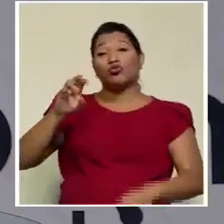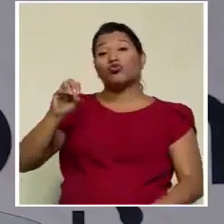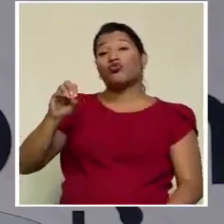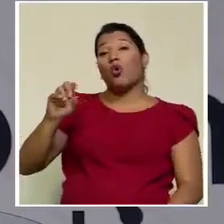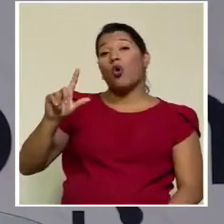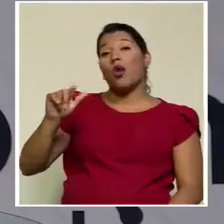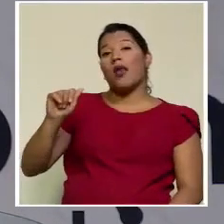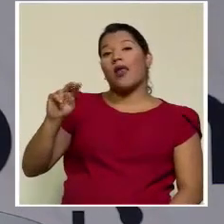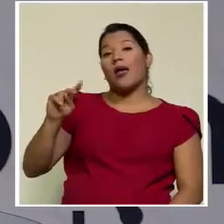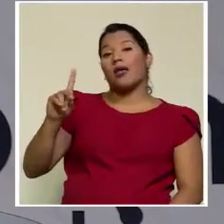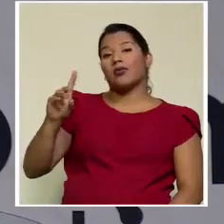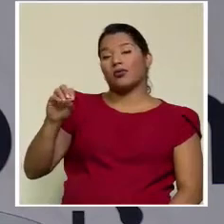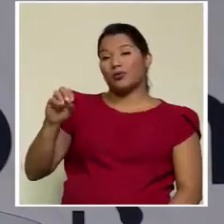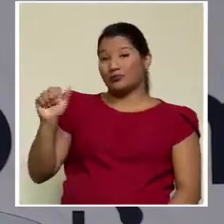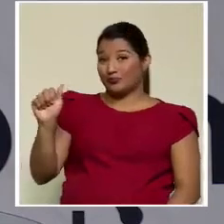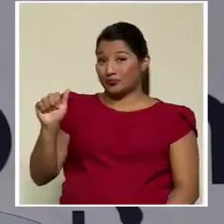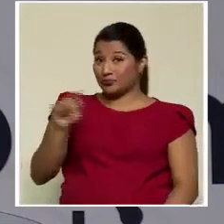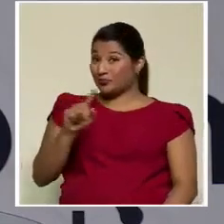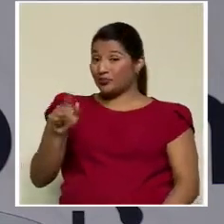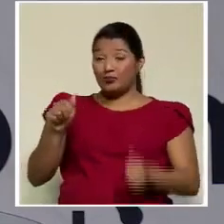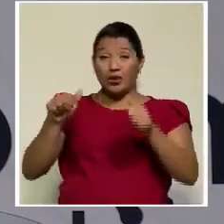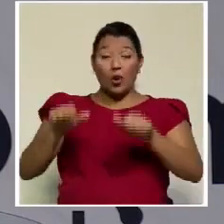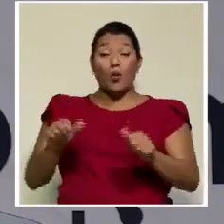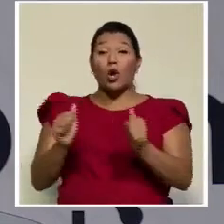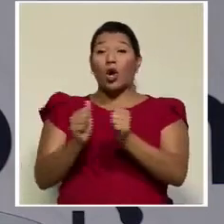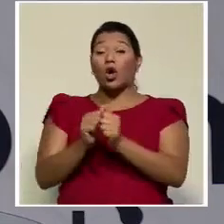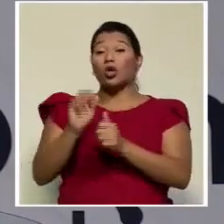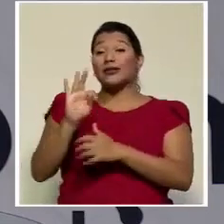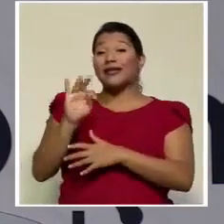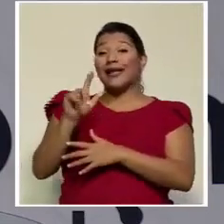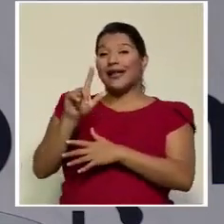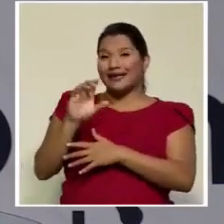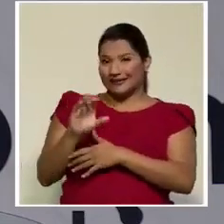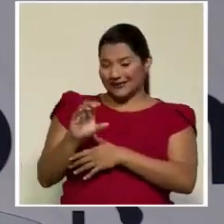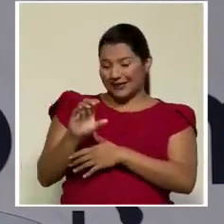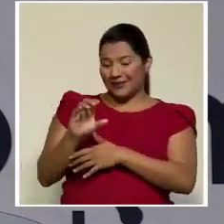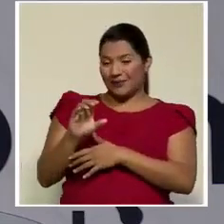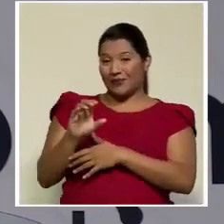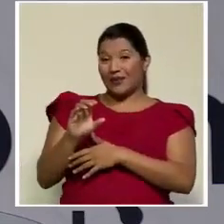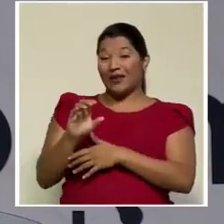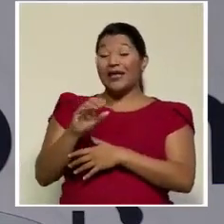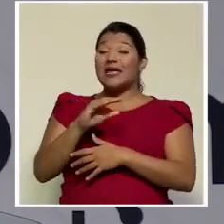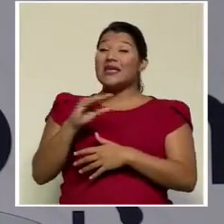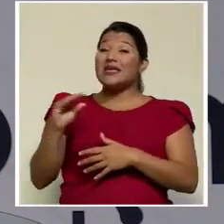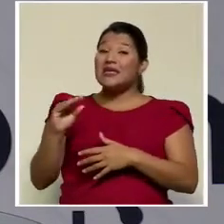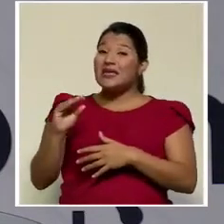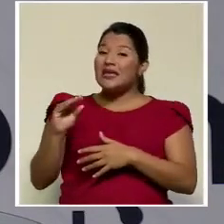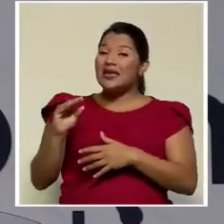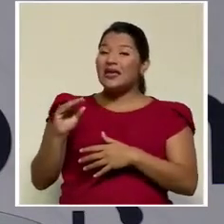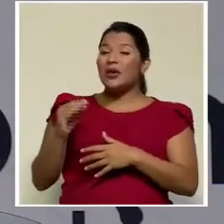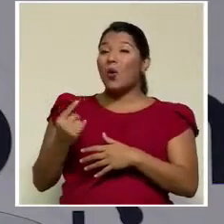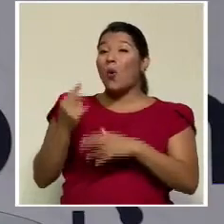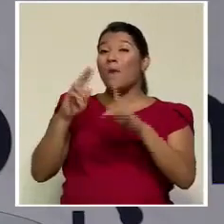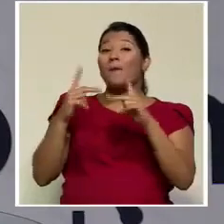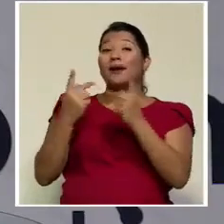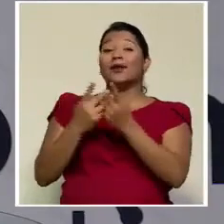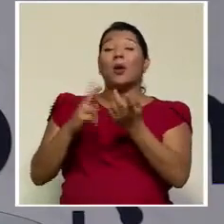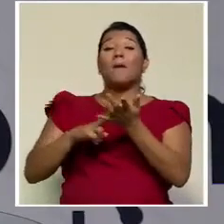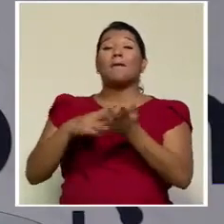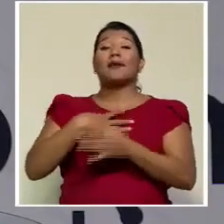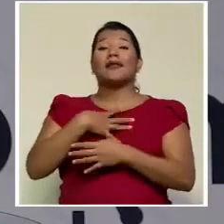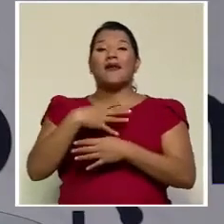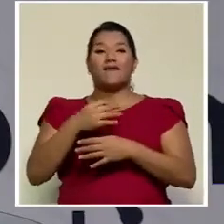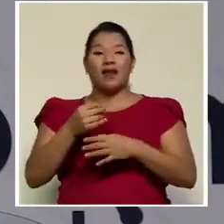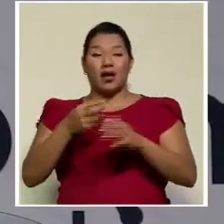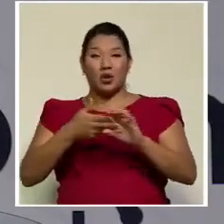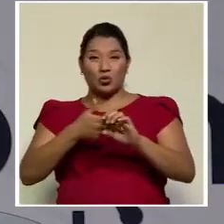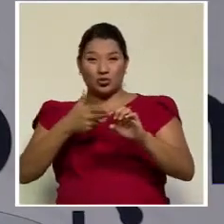que se opone al TLC, que, digamos, corresponde a un PLN que se había distanciado